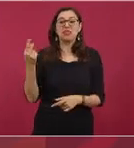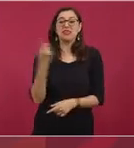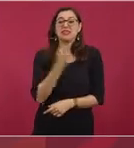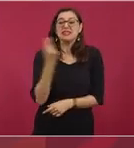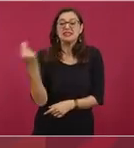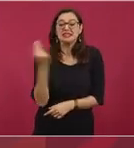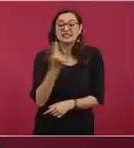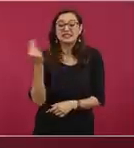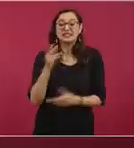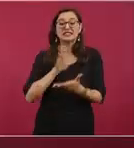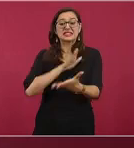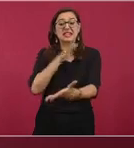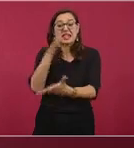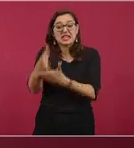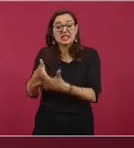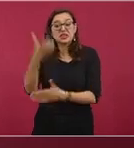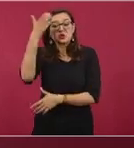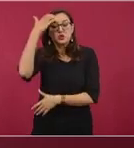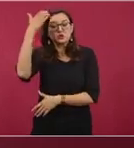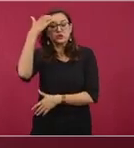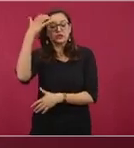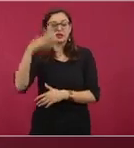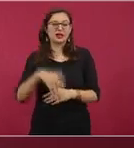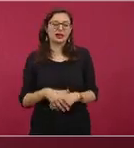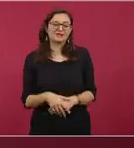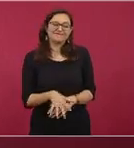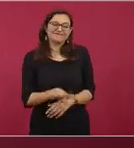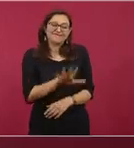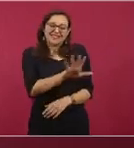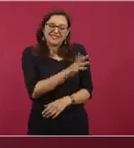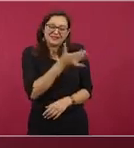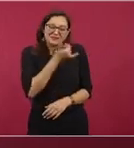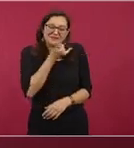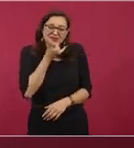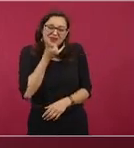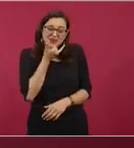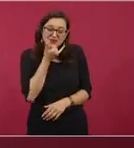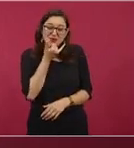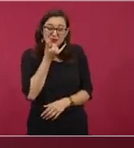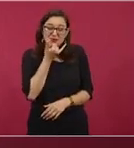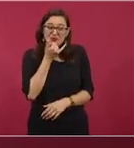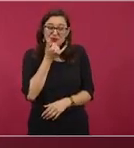Yo creo que lo conozco un poco más que él.